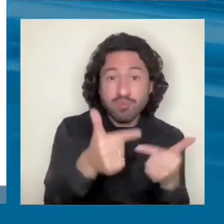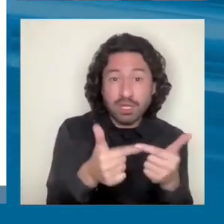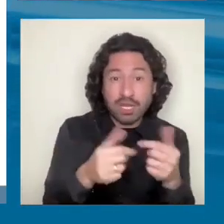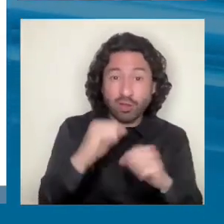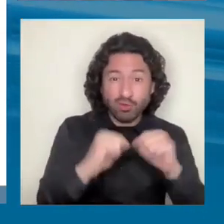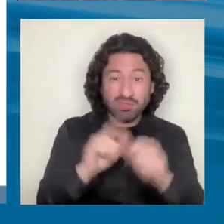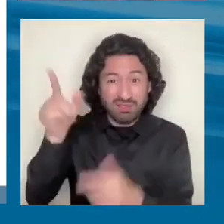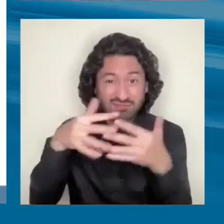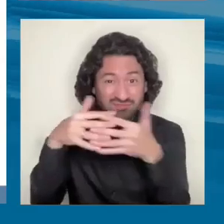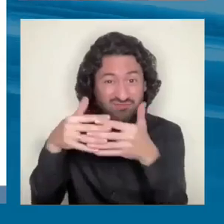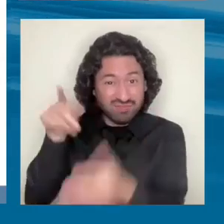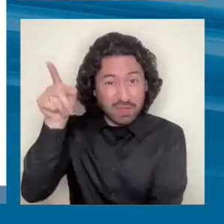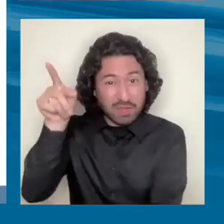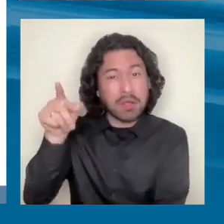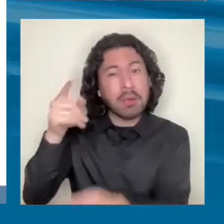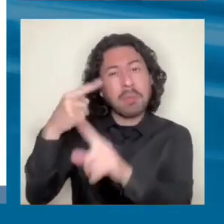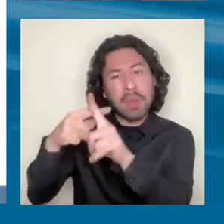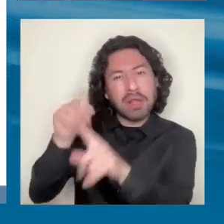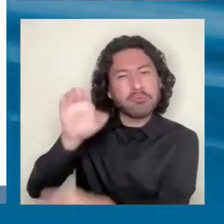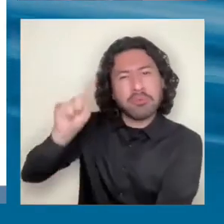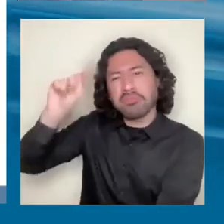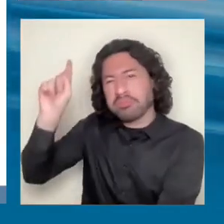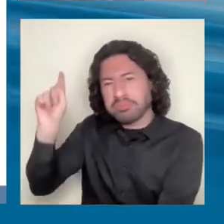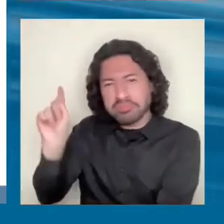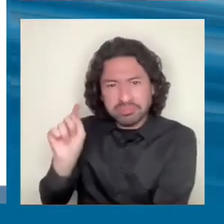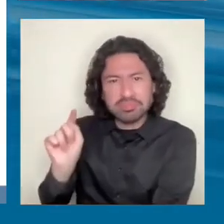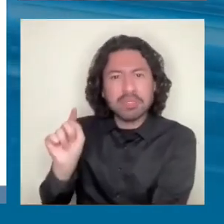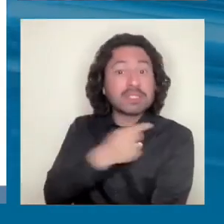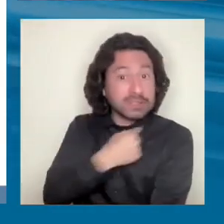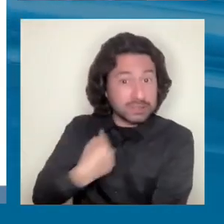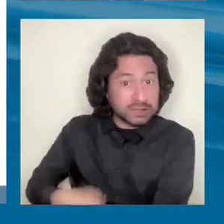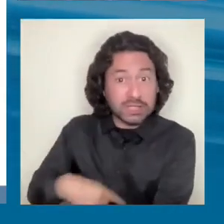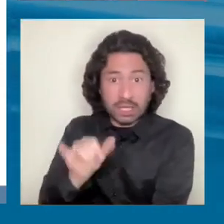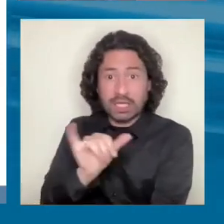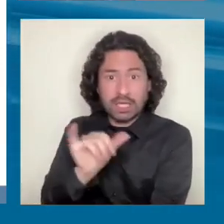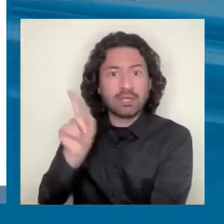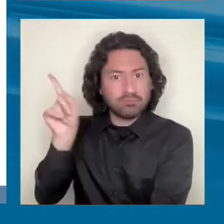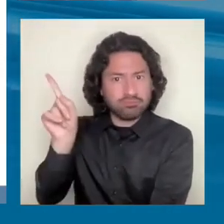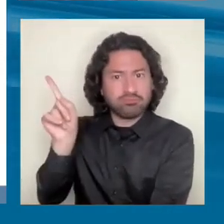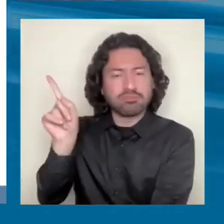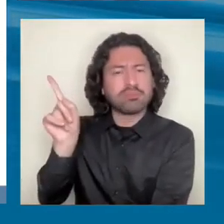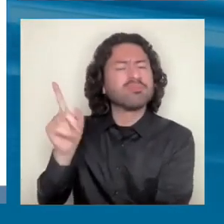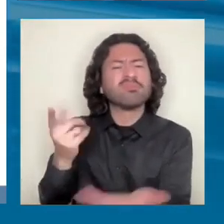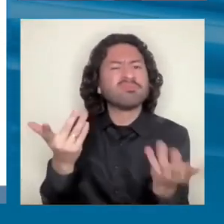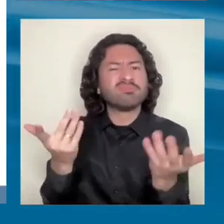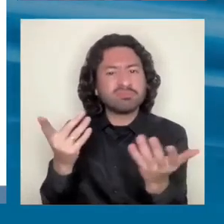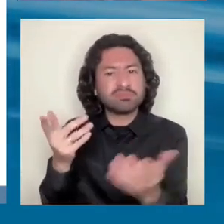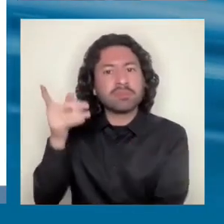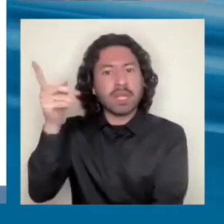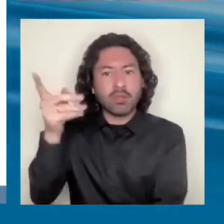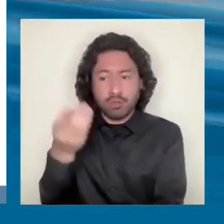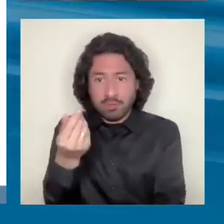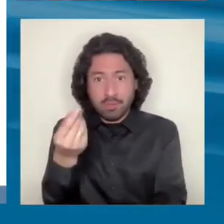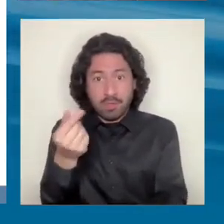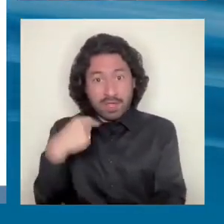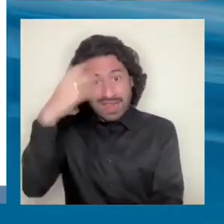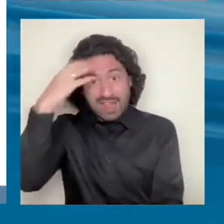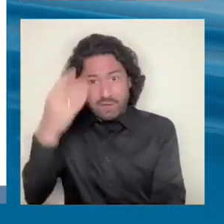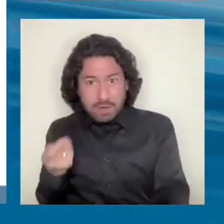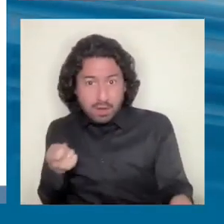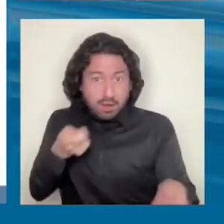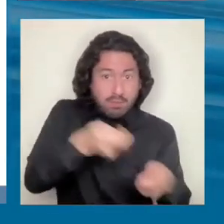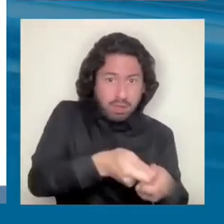Unidos y algunos otros países en Europa, etcétera, China también en su momento, es poniendo subsidios por delante. Pasa una